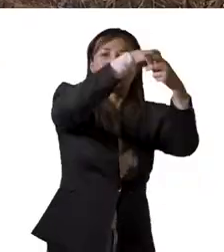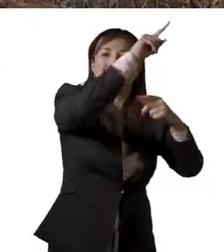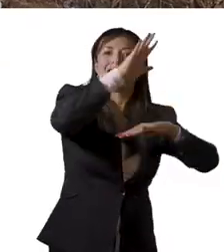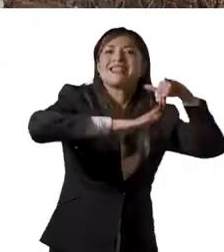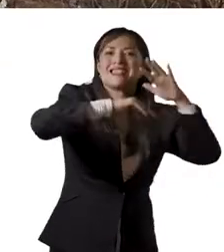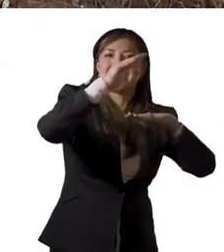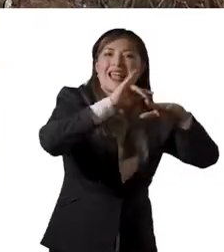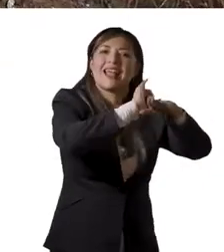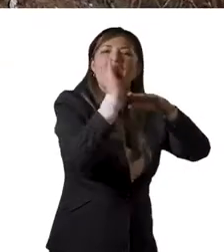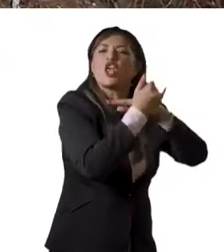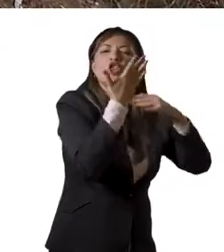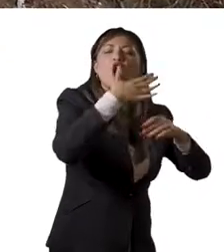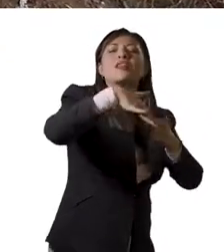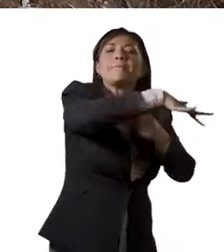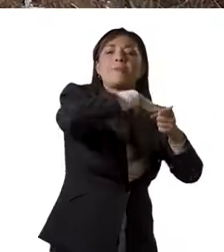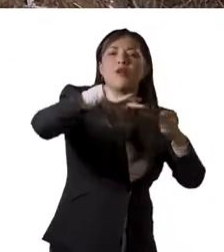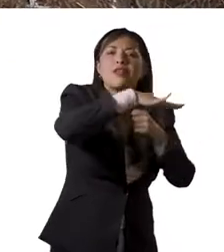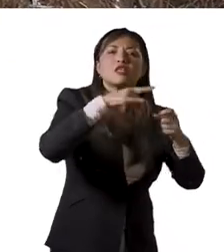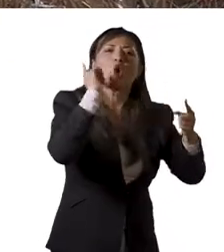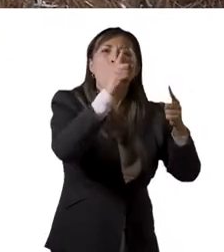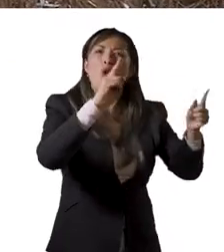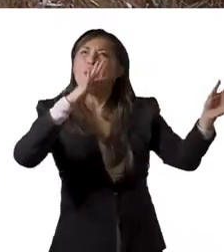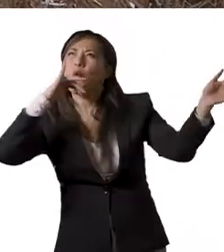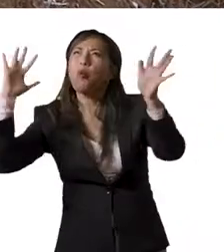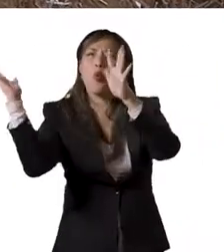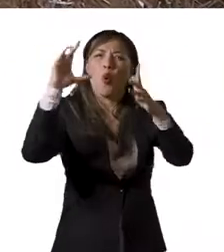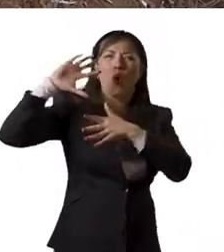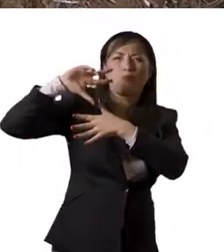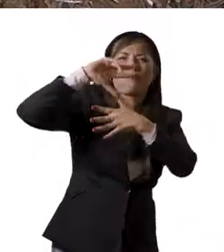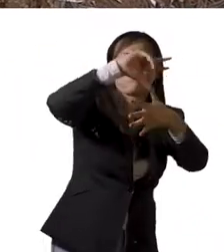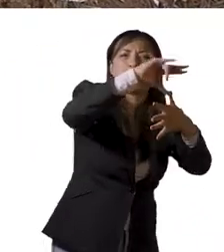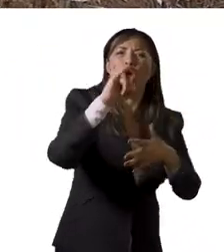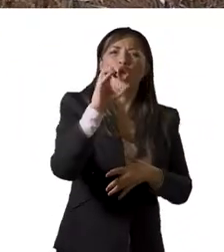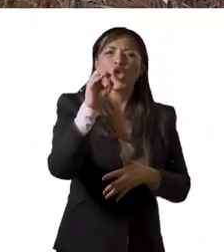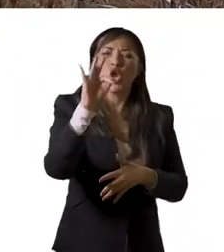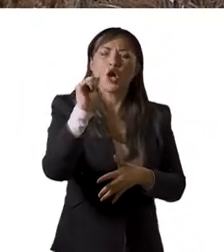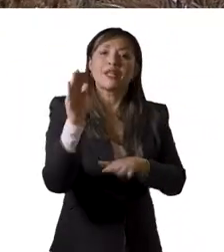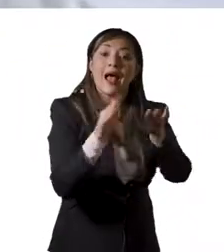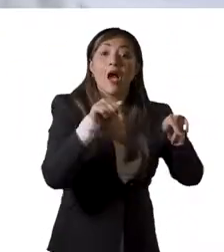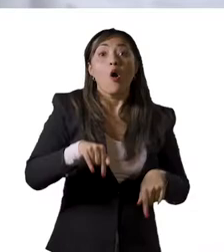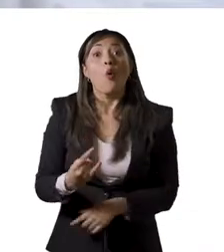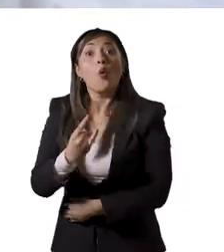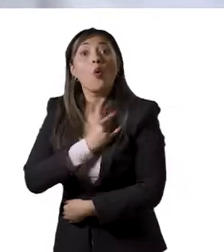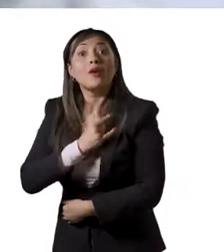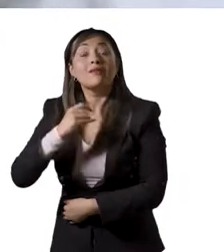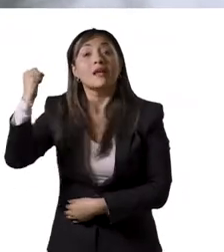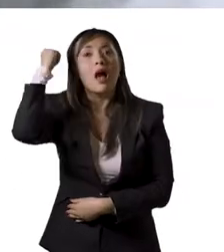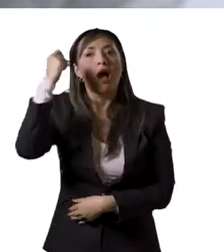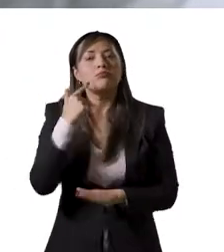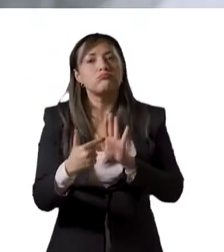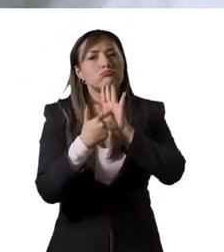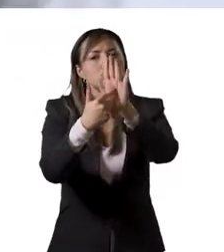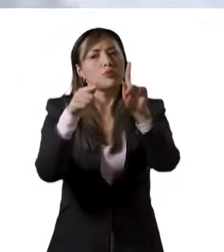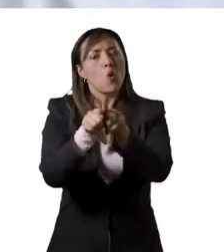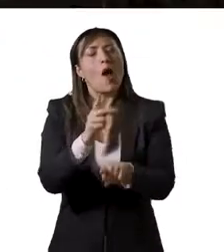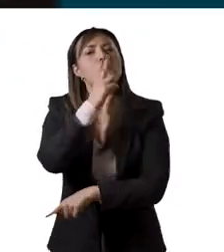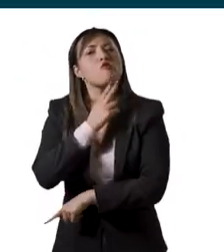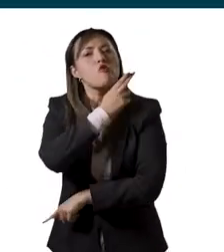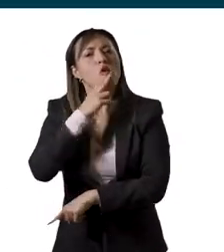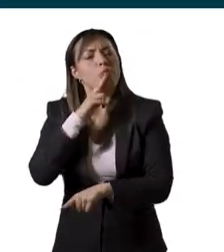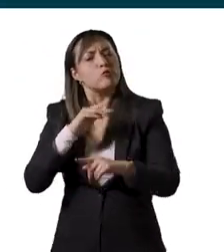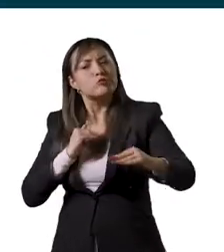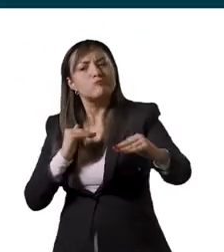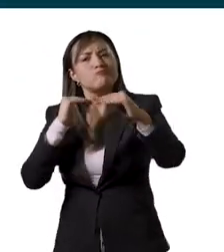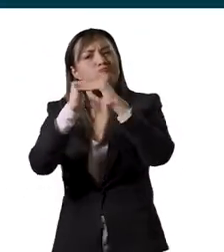en la isla de Providencia en un escenario de devastación por el huracán Iota. La Universidad Nacional de Colombia siguió